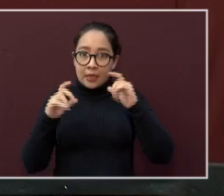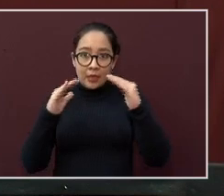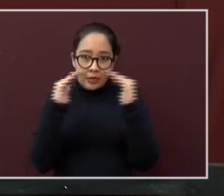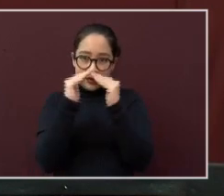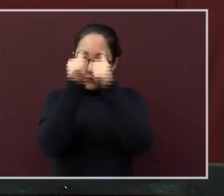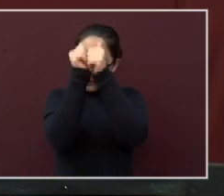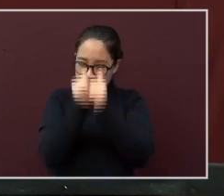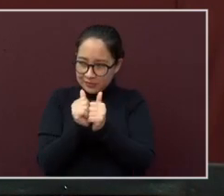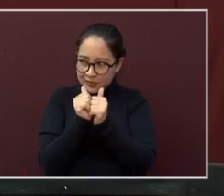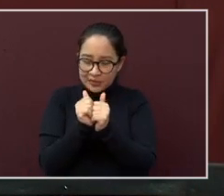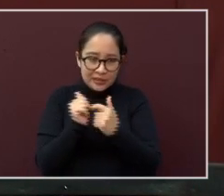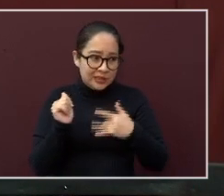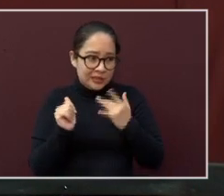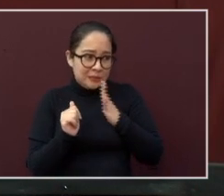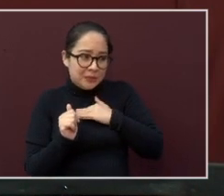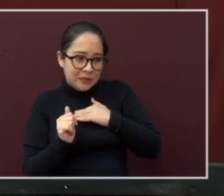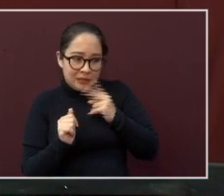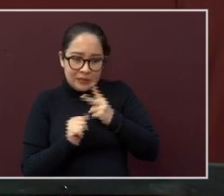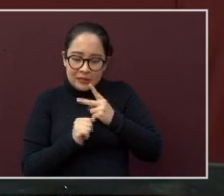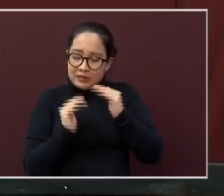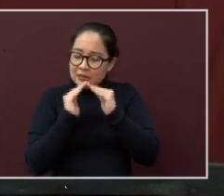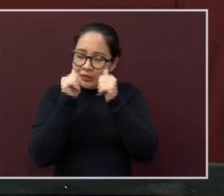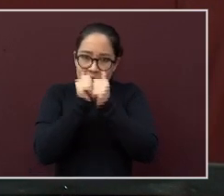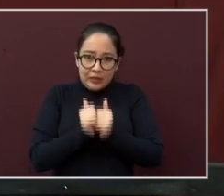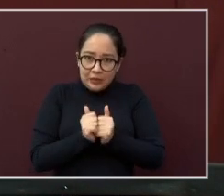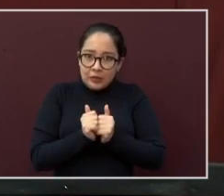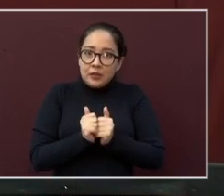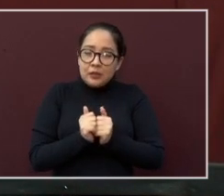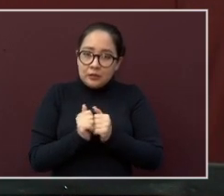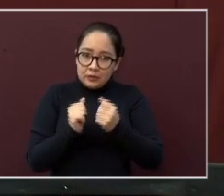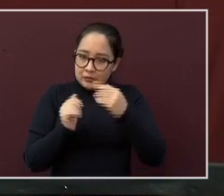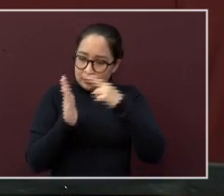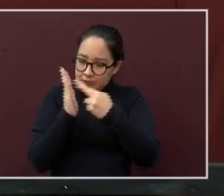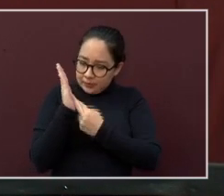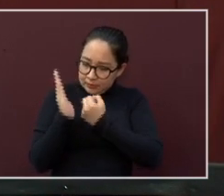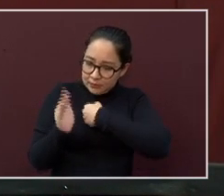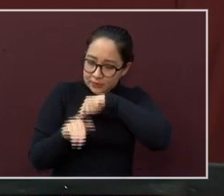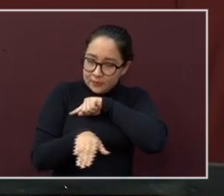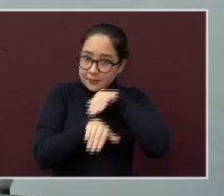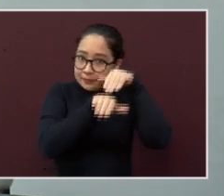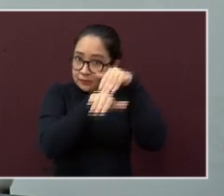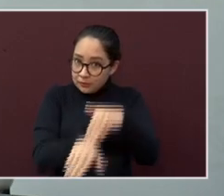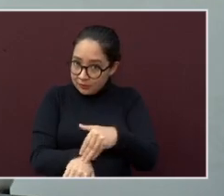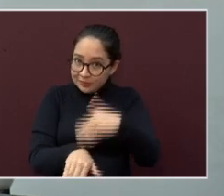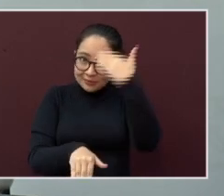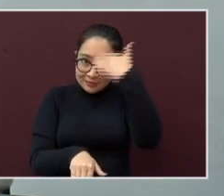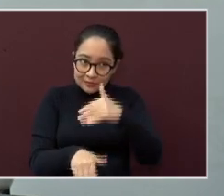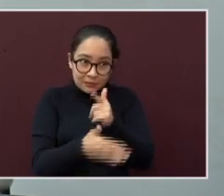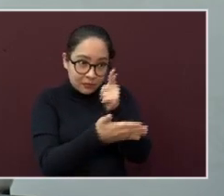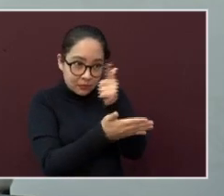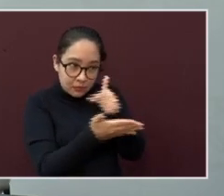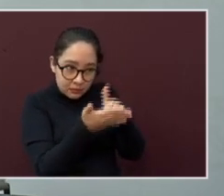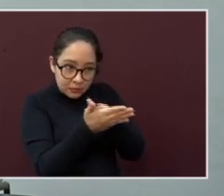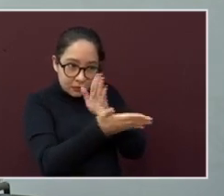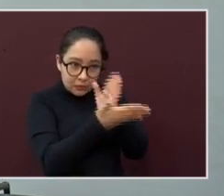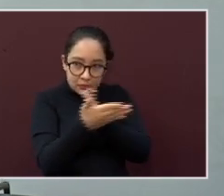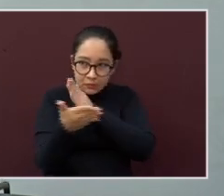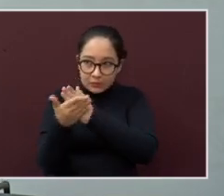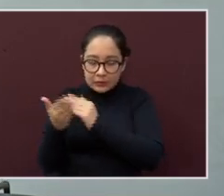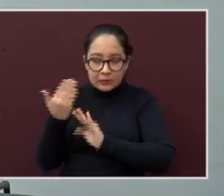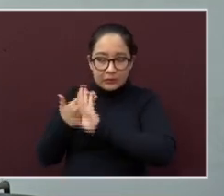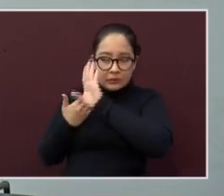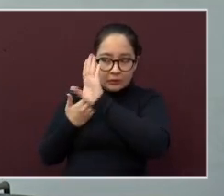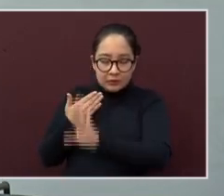respiratorios y acatando, por supuesto, las medidas sanitarias en los lugares que acudamos. Por otro lado,